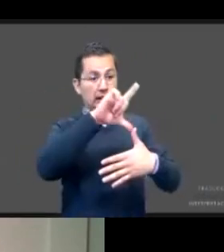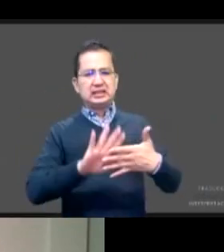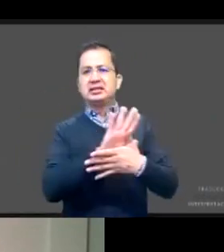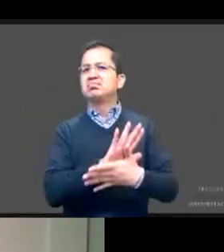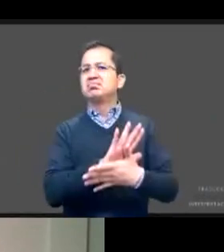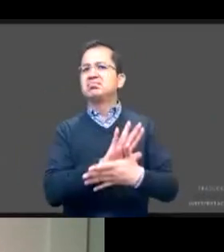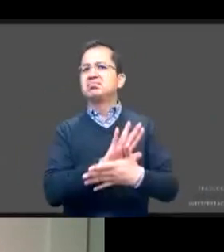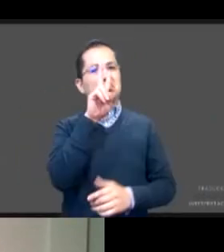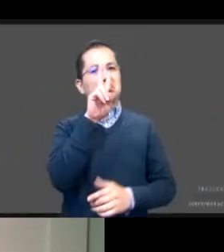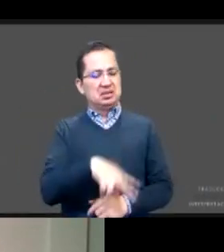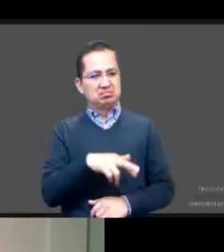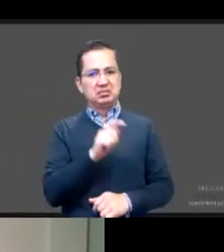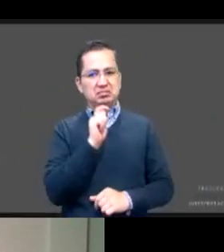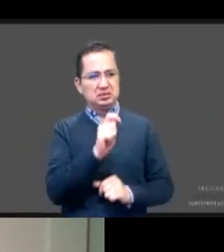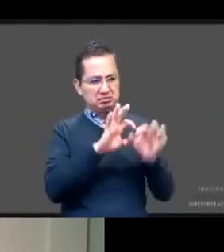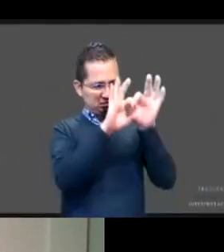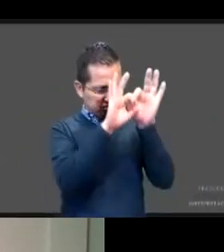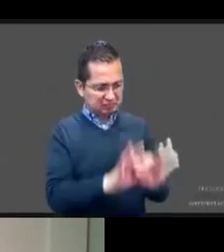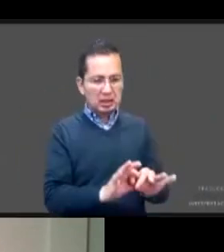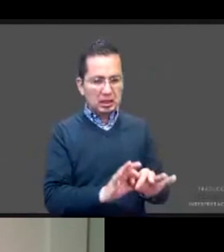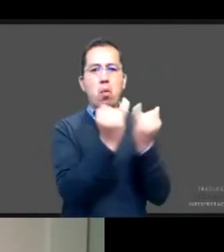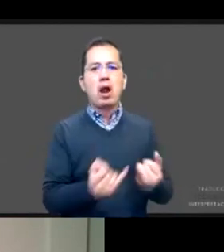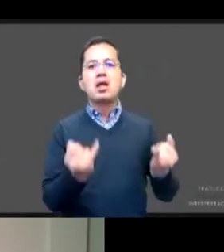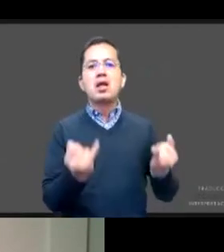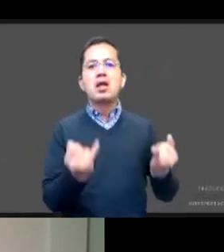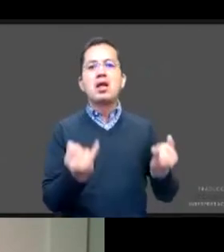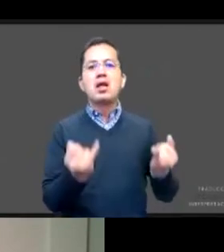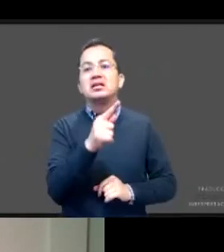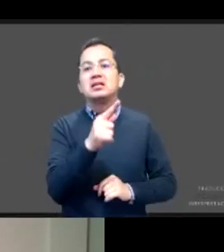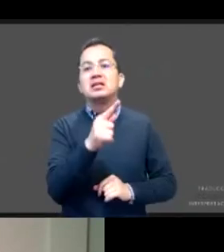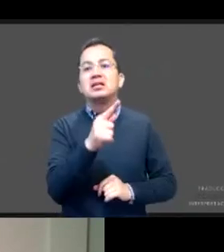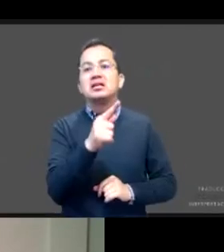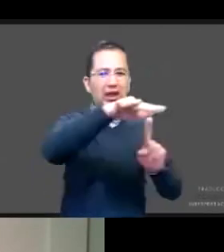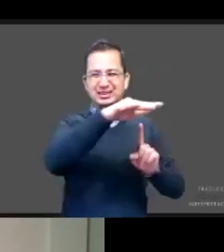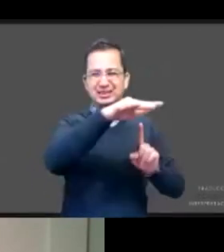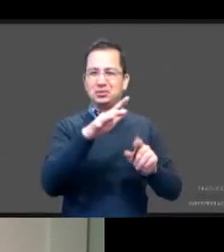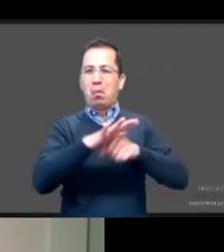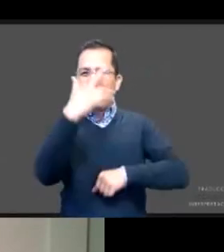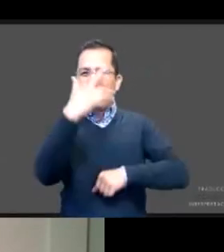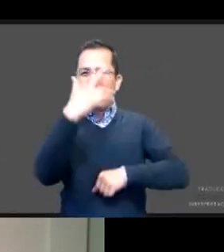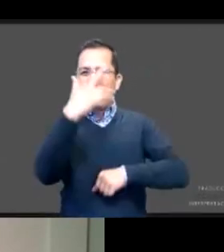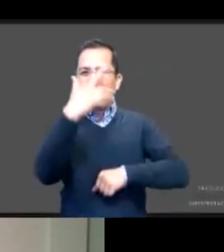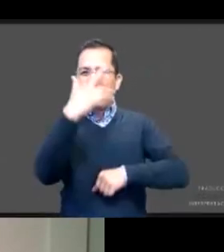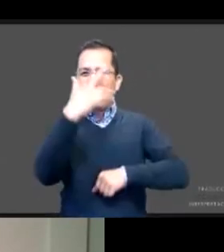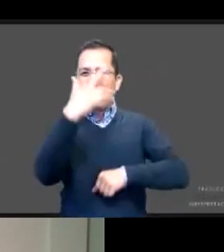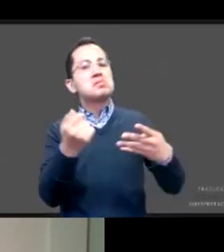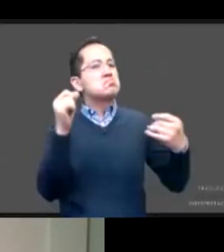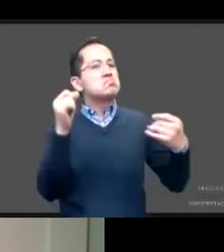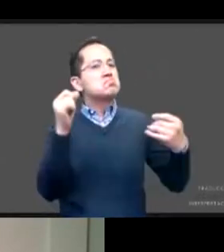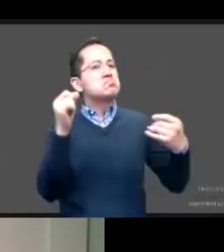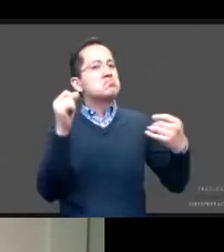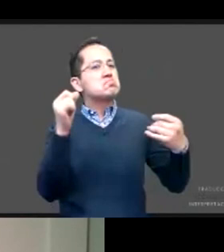importante con la multiplicidad de factores que generan el embarazo adolescente en México. Lo que